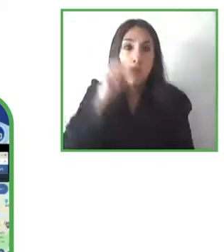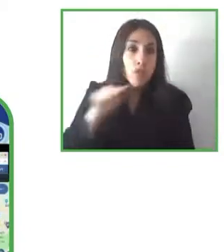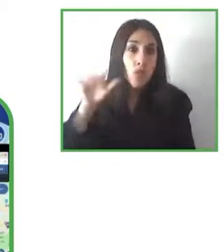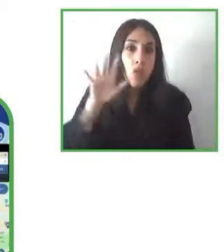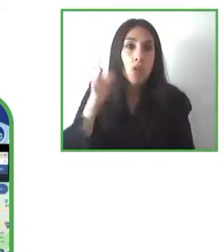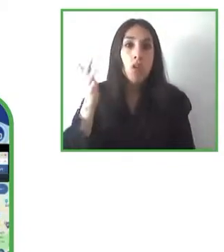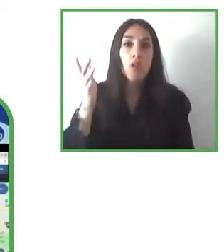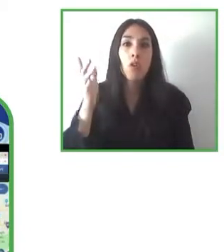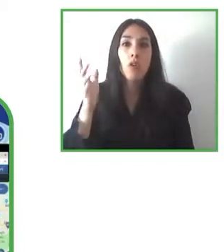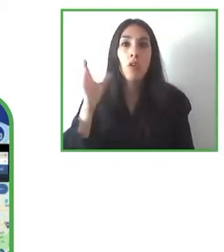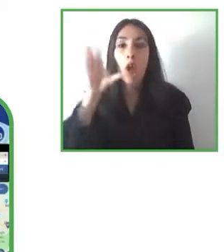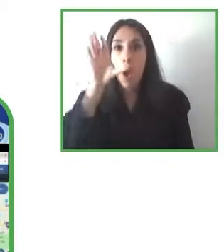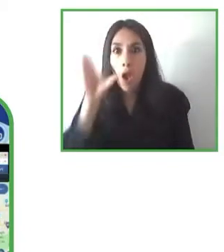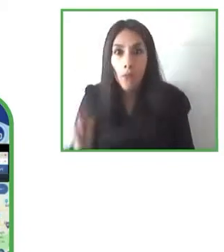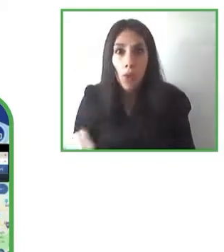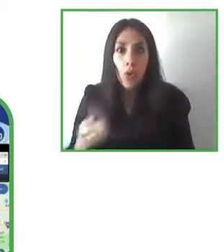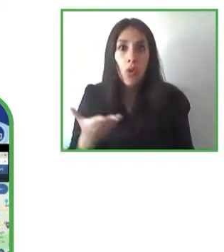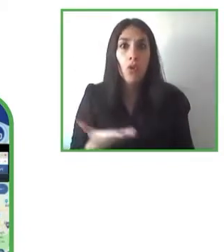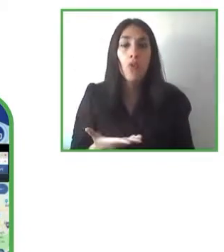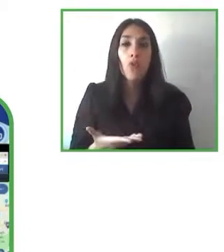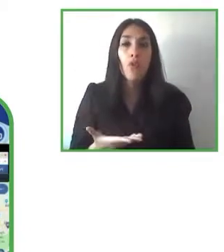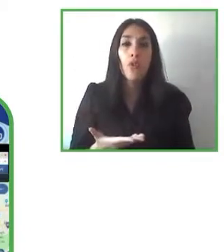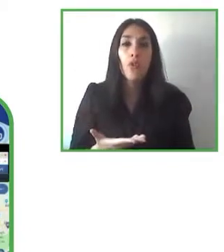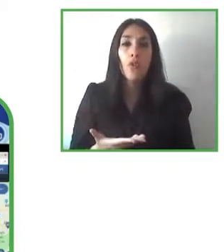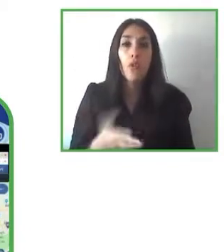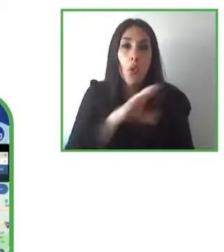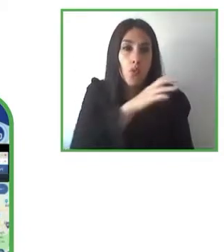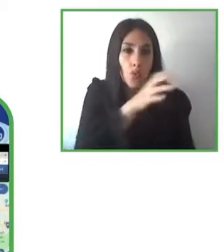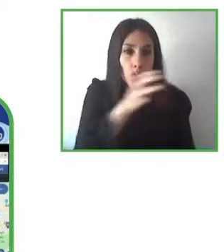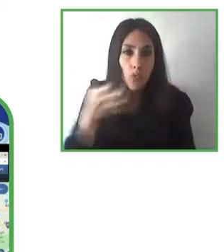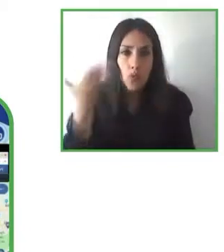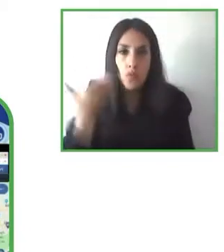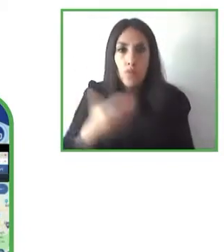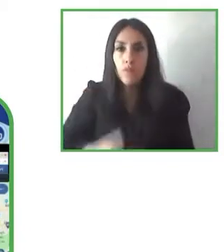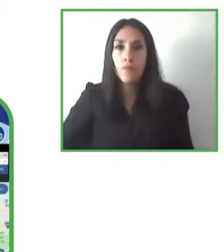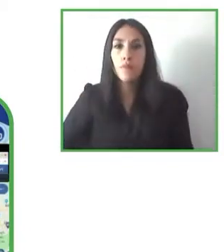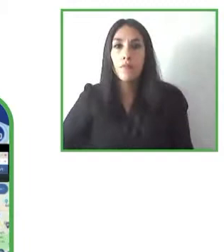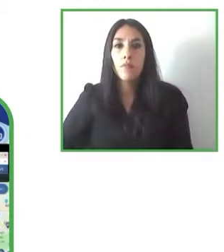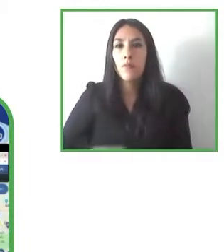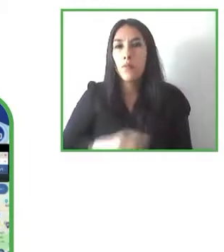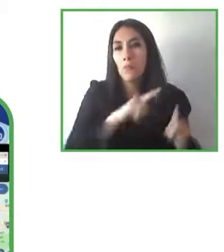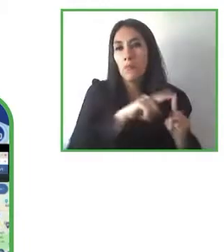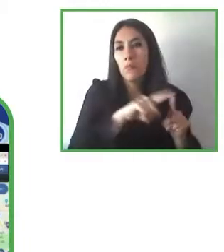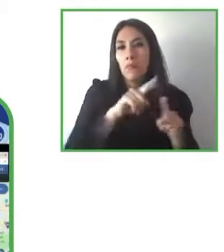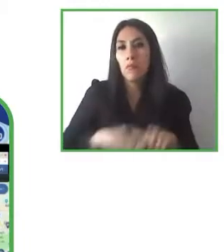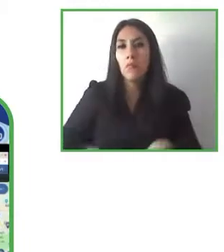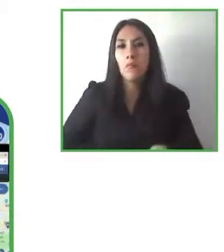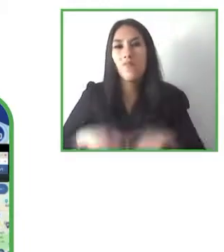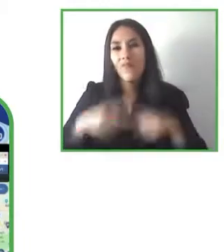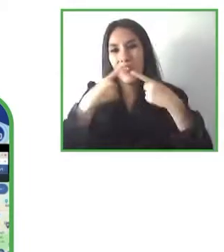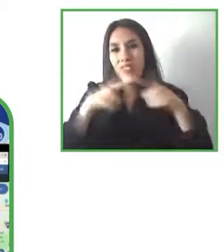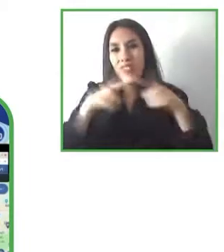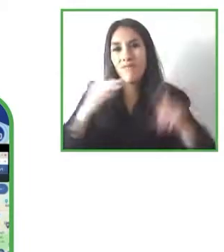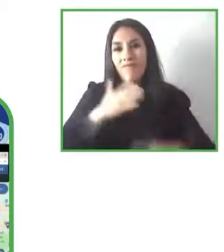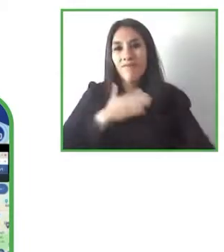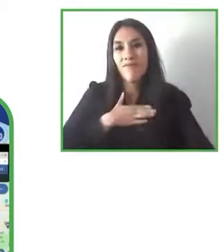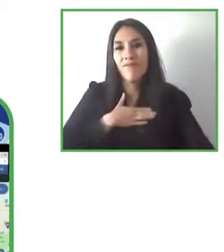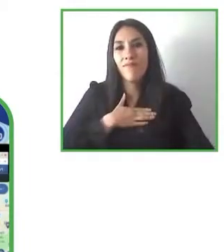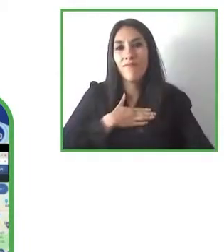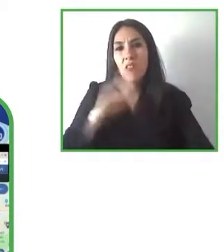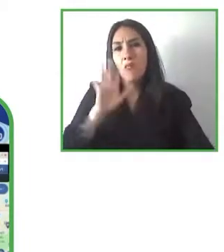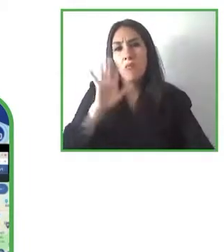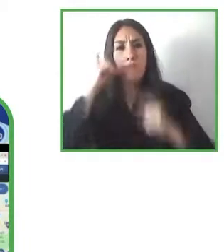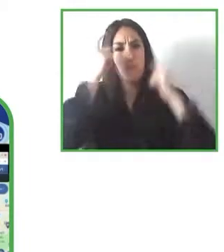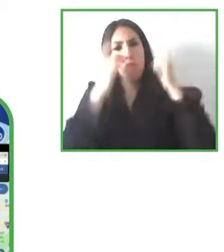andrían estudiadas y bueno pues no me preocupa más la tecnología como justamente dices tú es más un concepto de